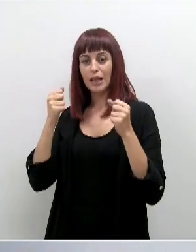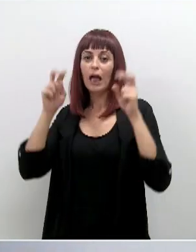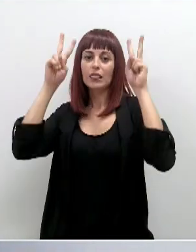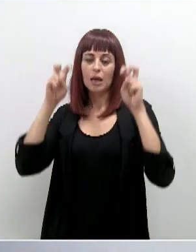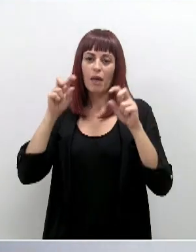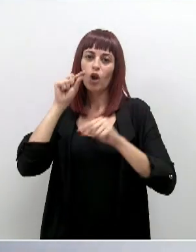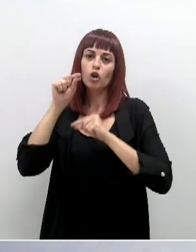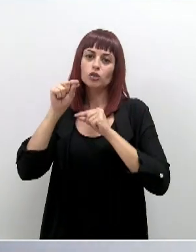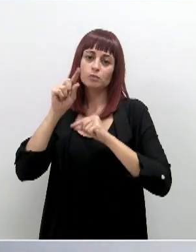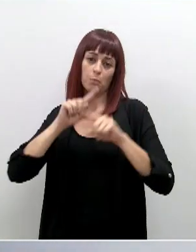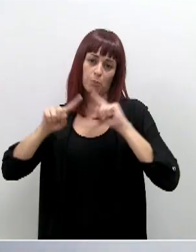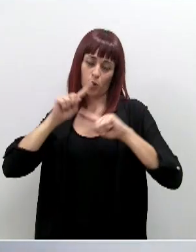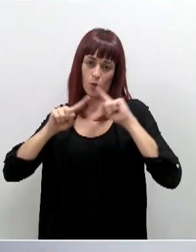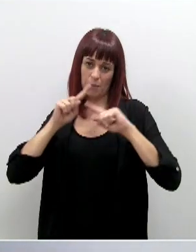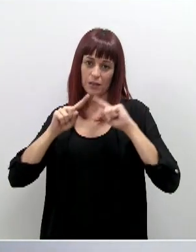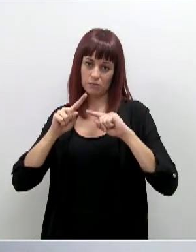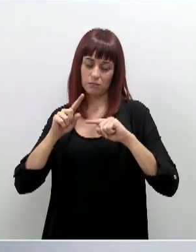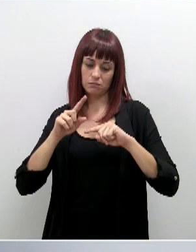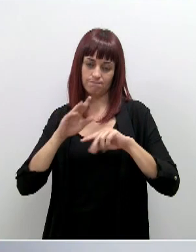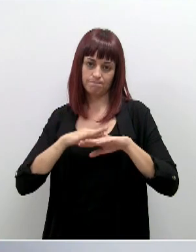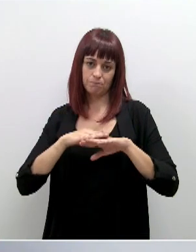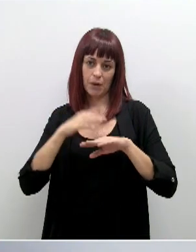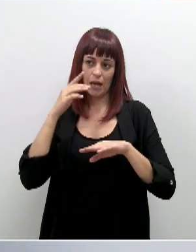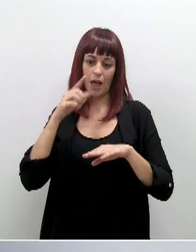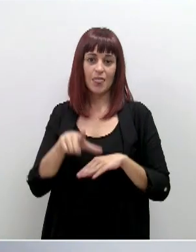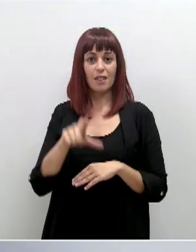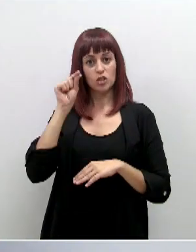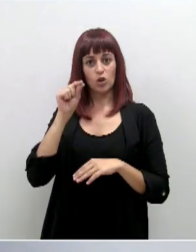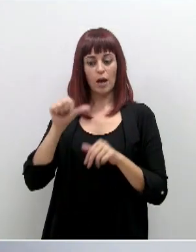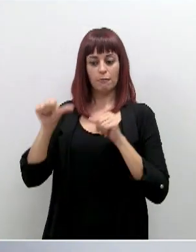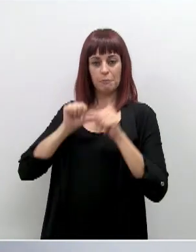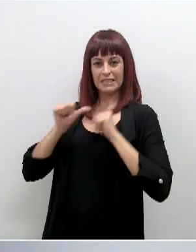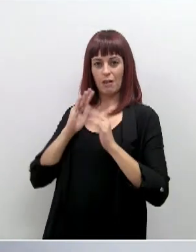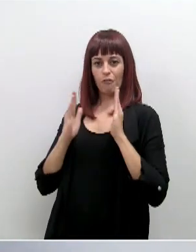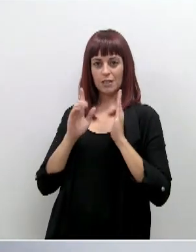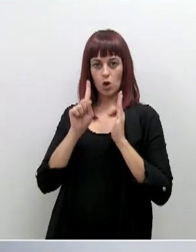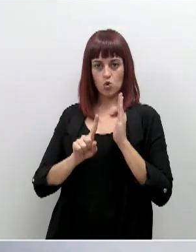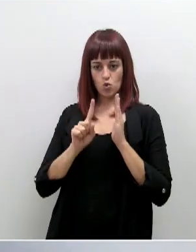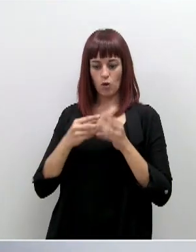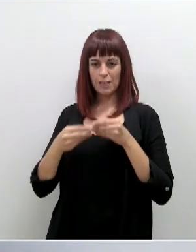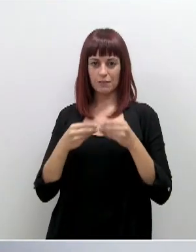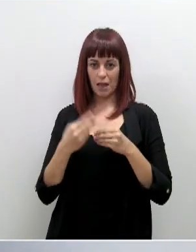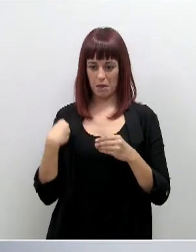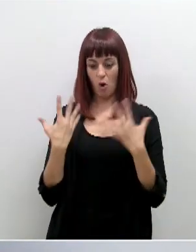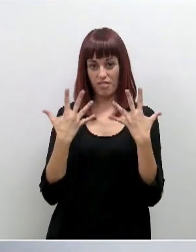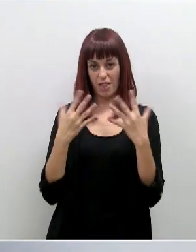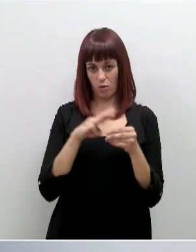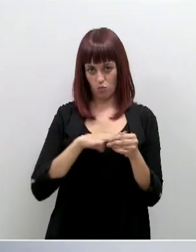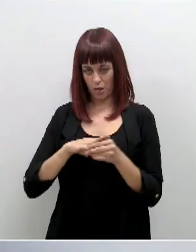incidencia acumulada que ha marcado la decisión para el retroceso de esa fase 1 flexibilizada de esos 10 municipios.